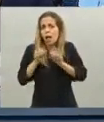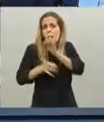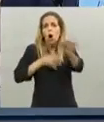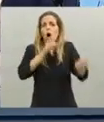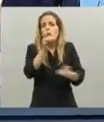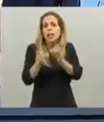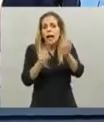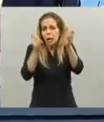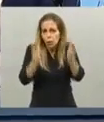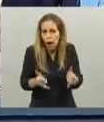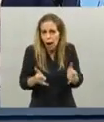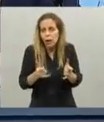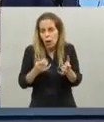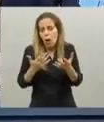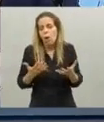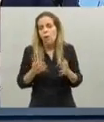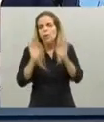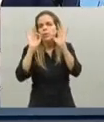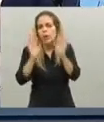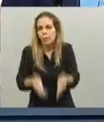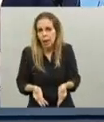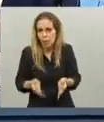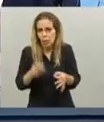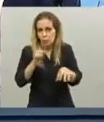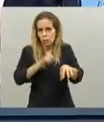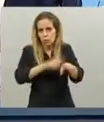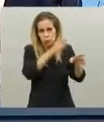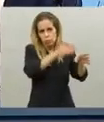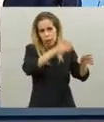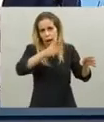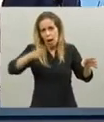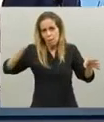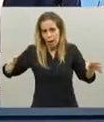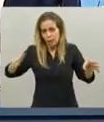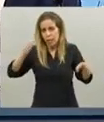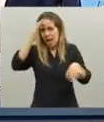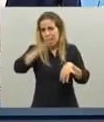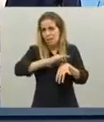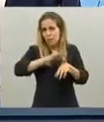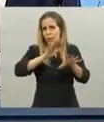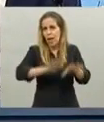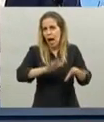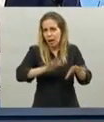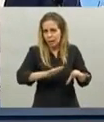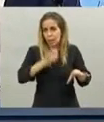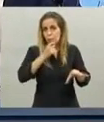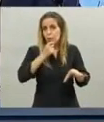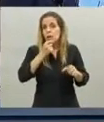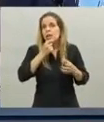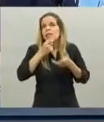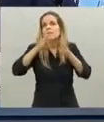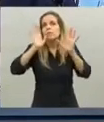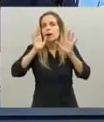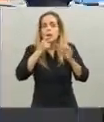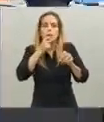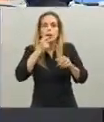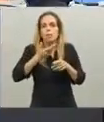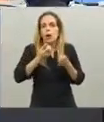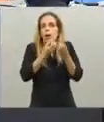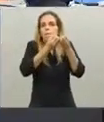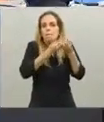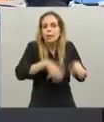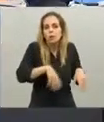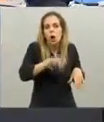íbamos a tener los contagios acelerados porque esta es la dinámica de la enfermedad ahora bien si nos agarraba con 200.000 casos